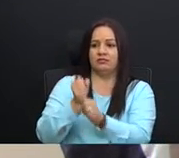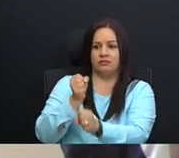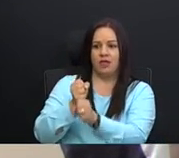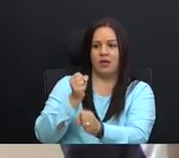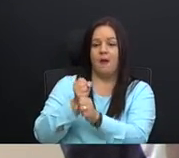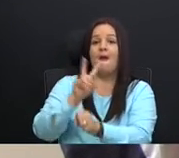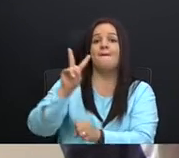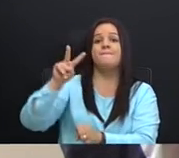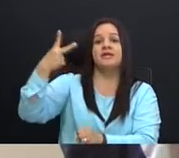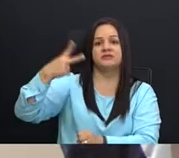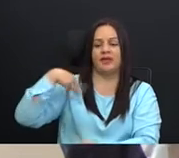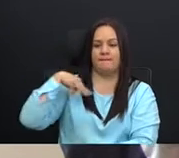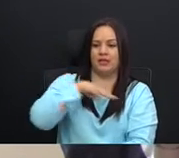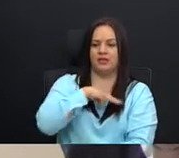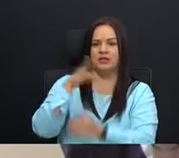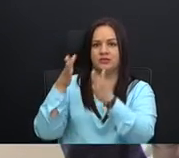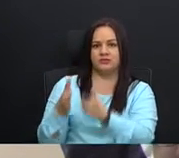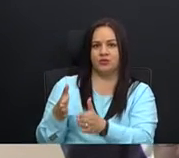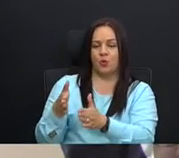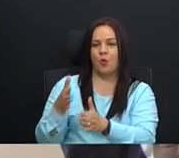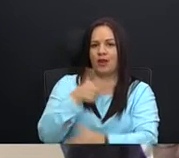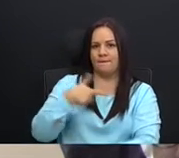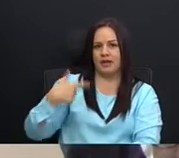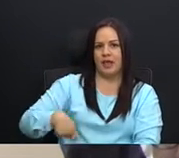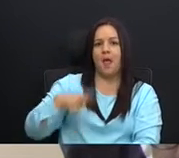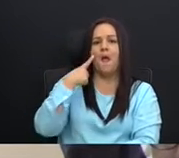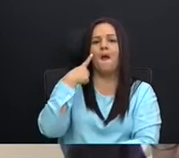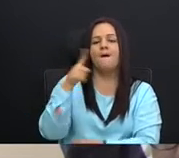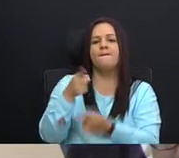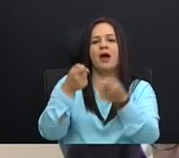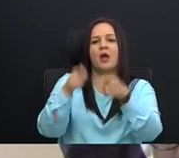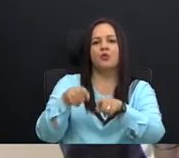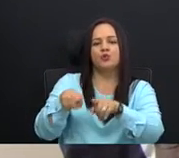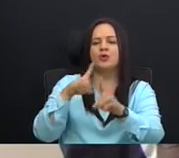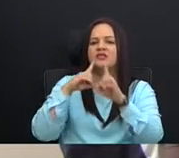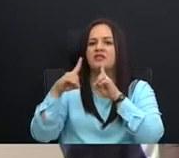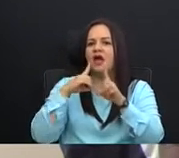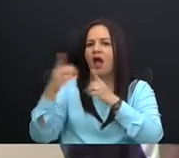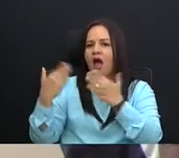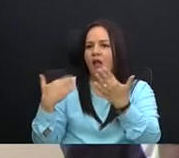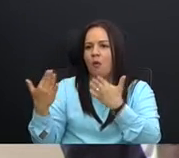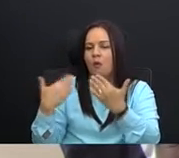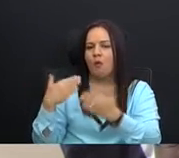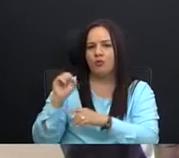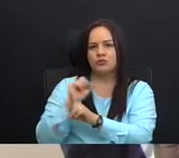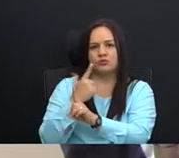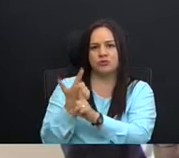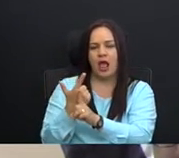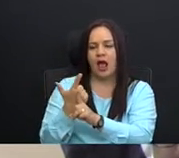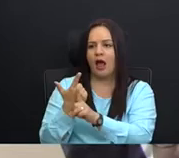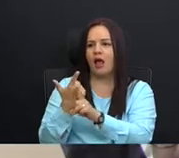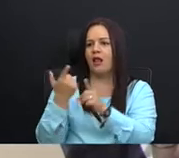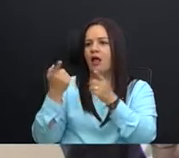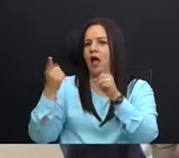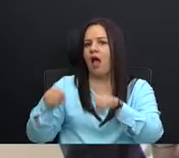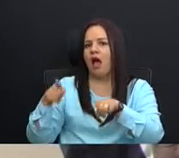viceministro, de la presidencia, para asuntos, de diálogo social, y asuntos, políticos,